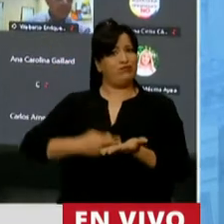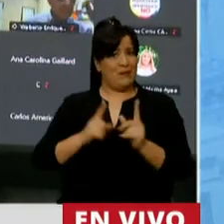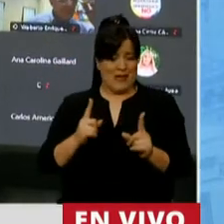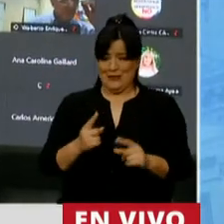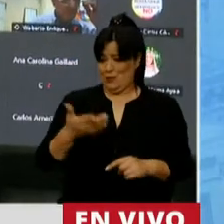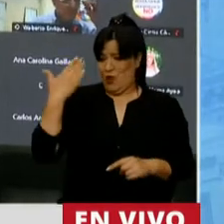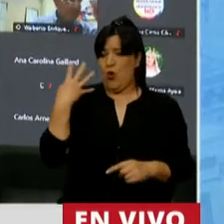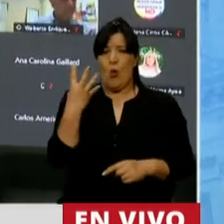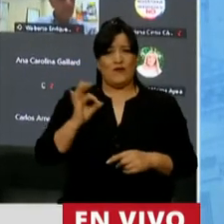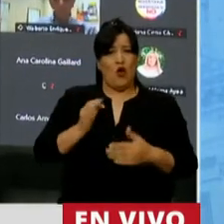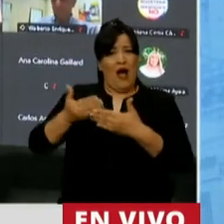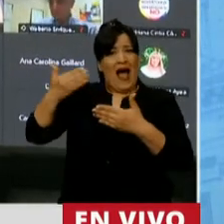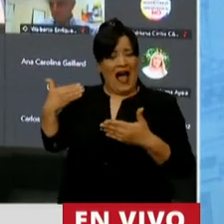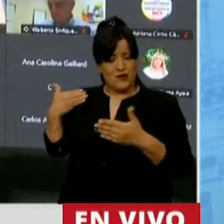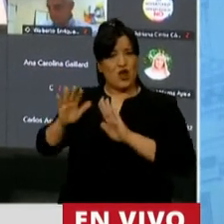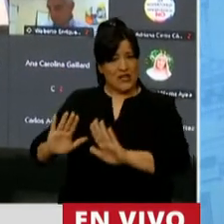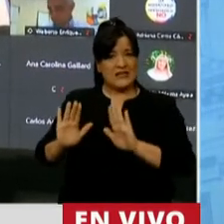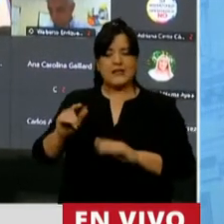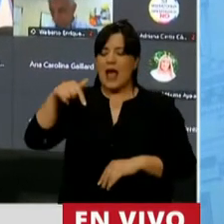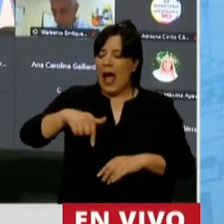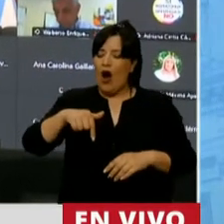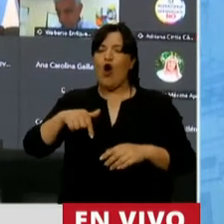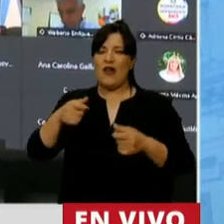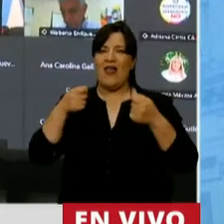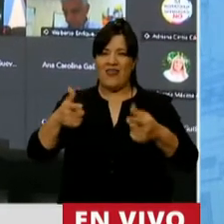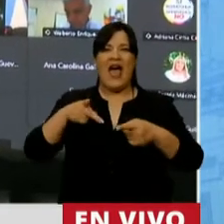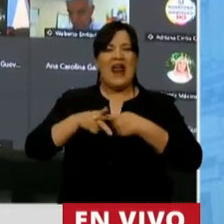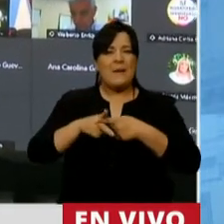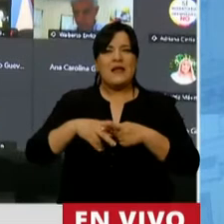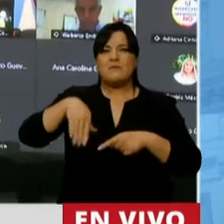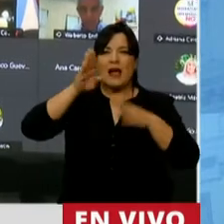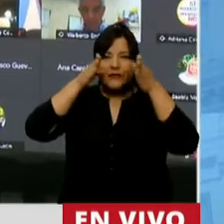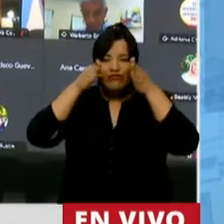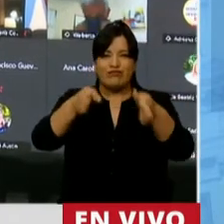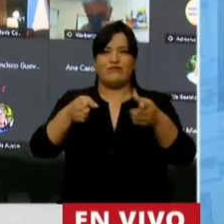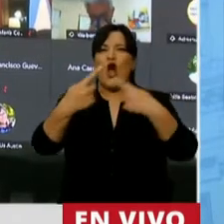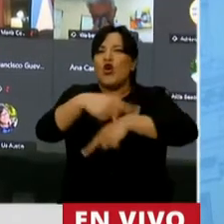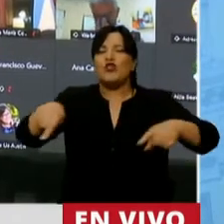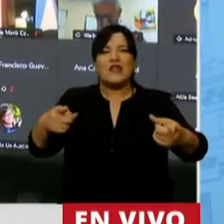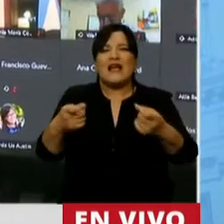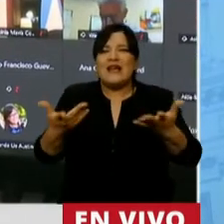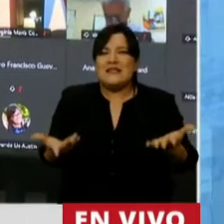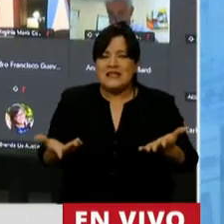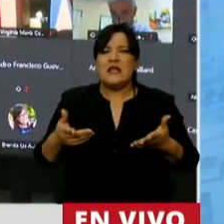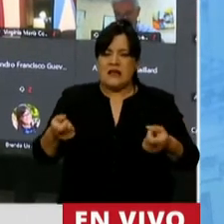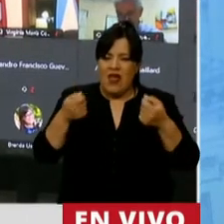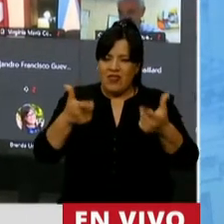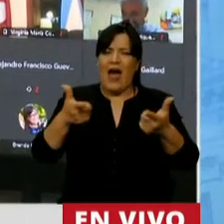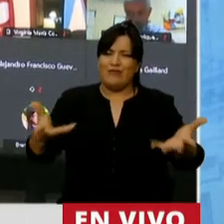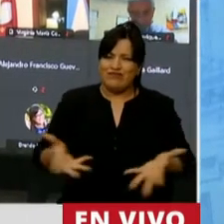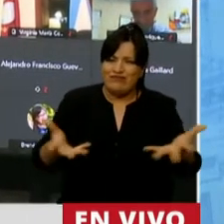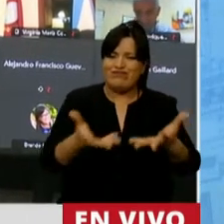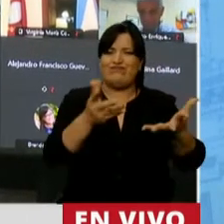últimos cuatro años para dar paso a una herramienta presupuestaria que está centrada fundamentalmente en la necesidad de generar empleo